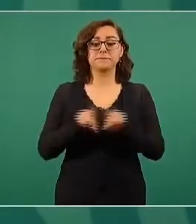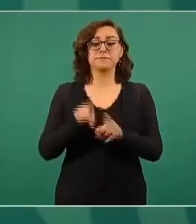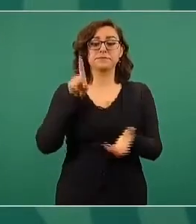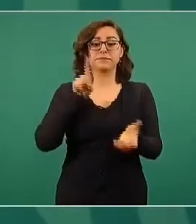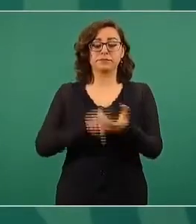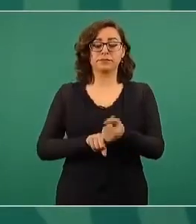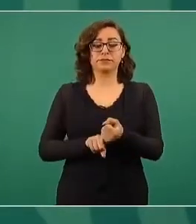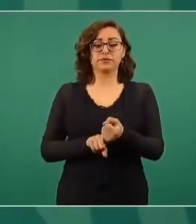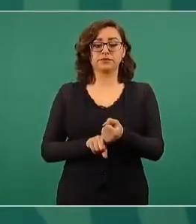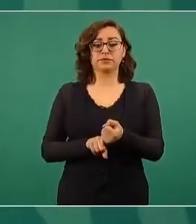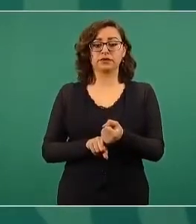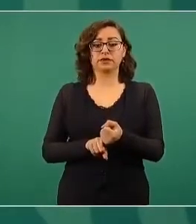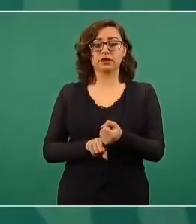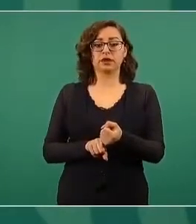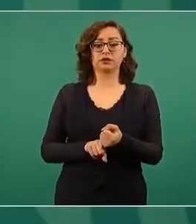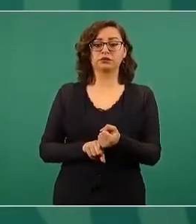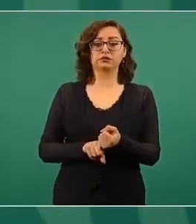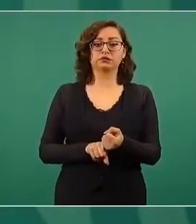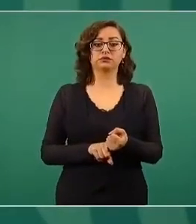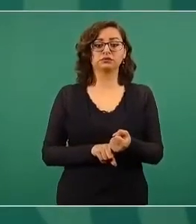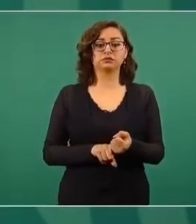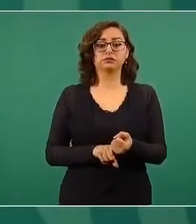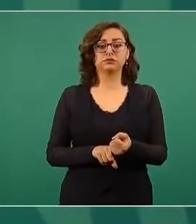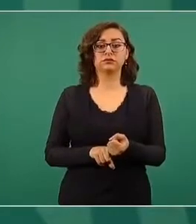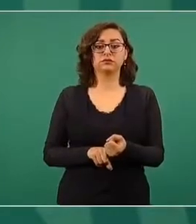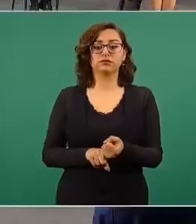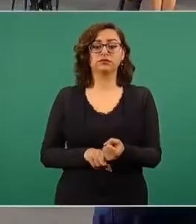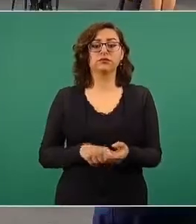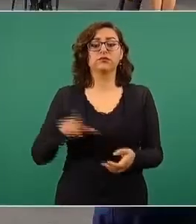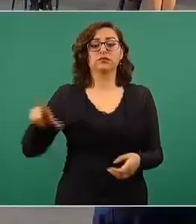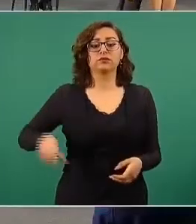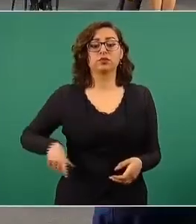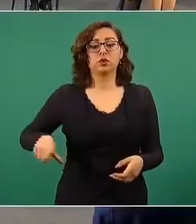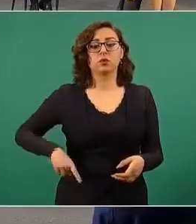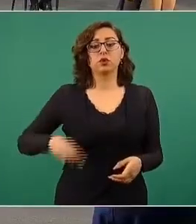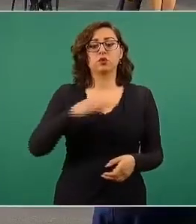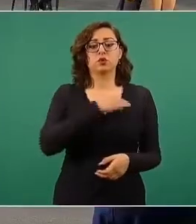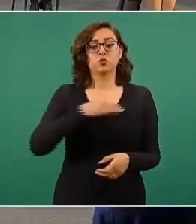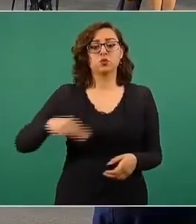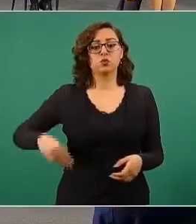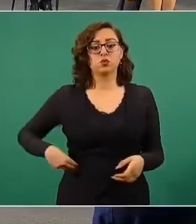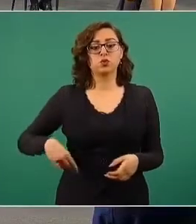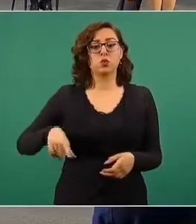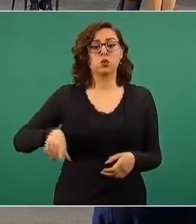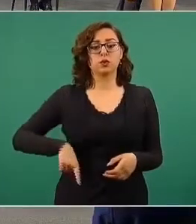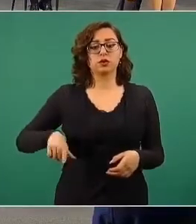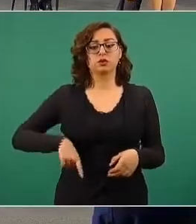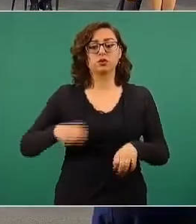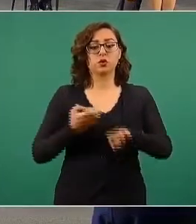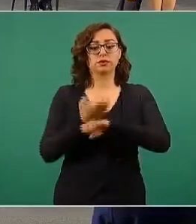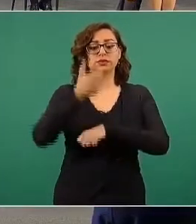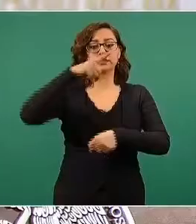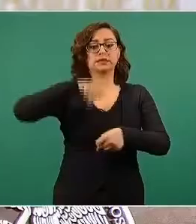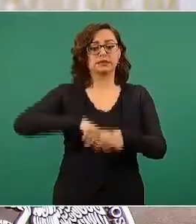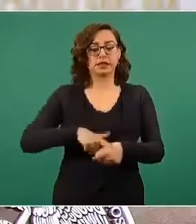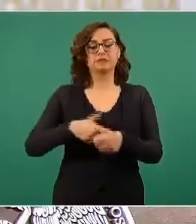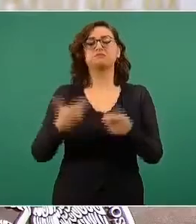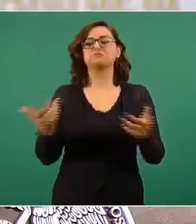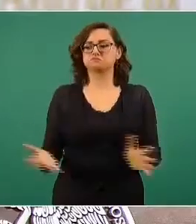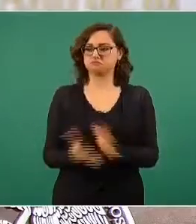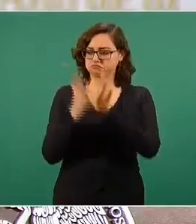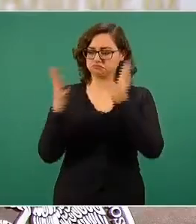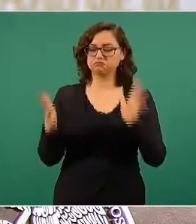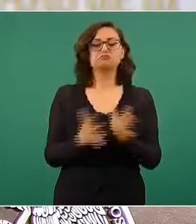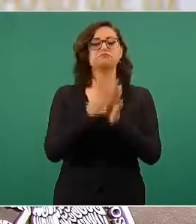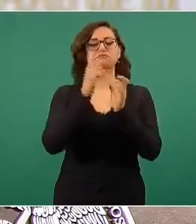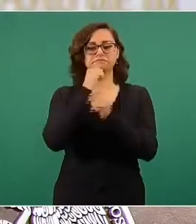integrantes de los gobiernos municipales, de los gobiernos estatales. Aquí en la Ciudad de México